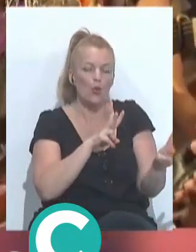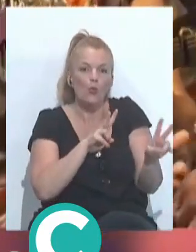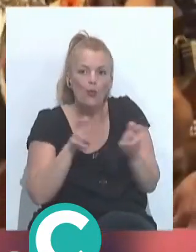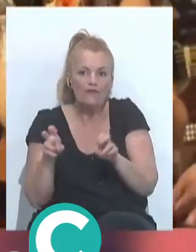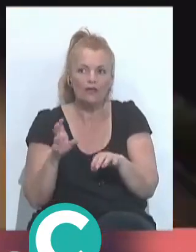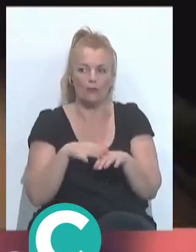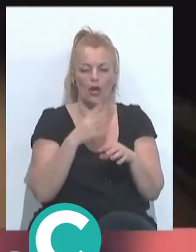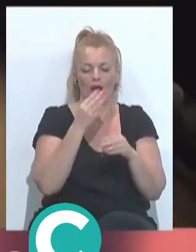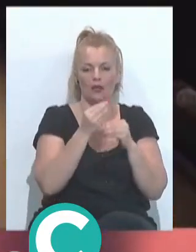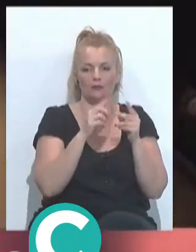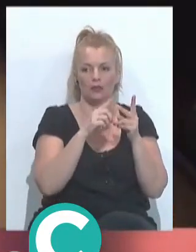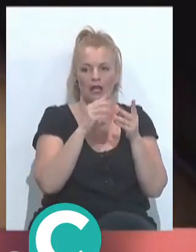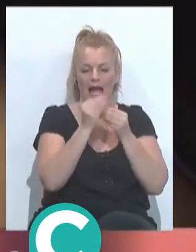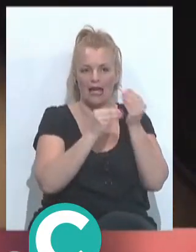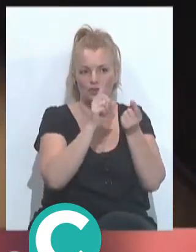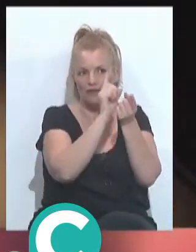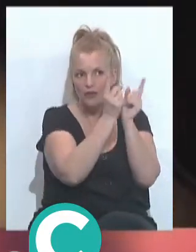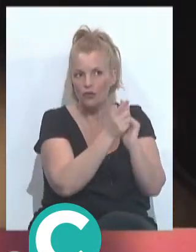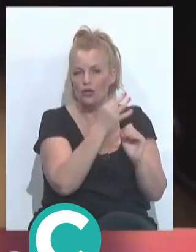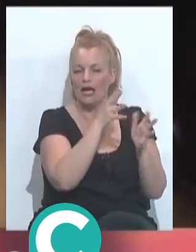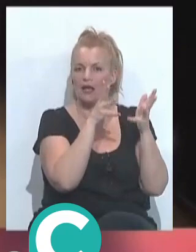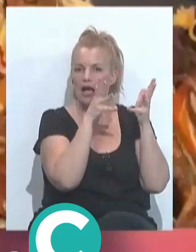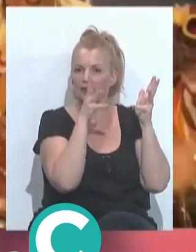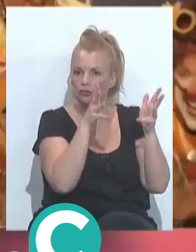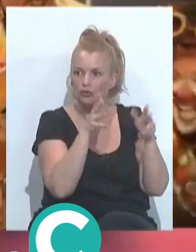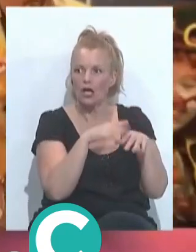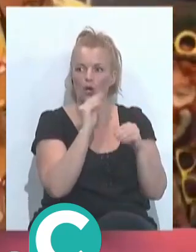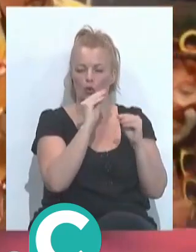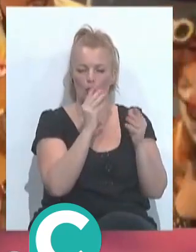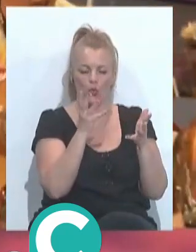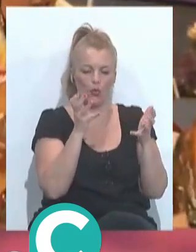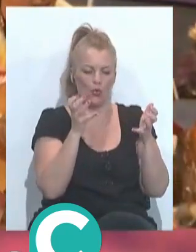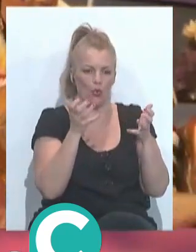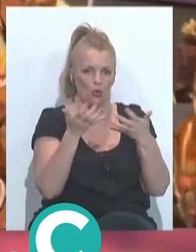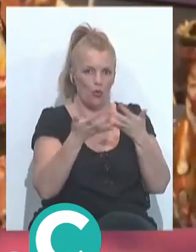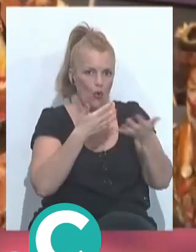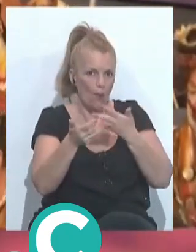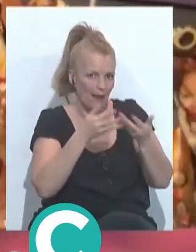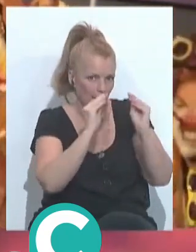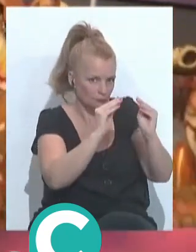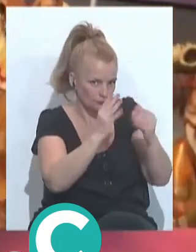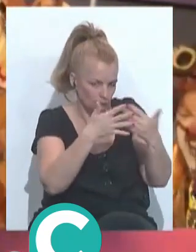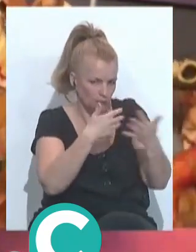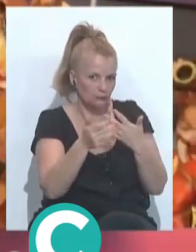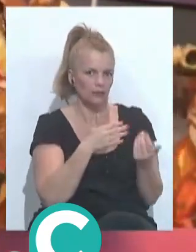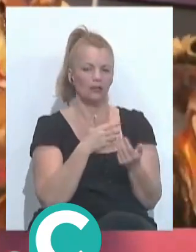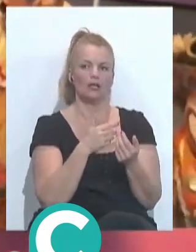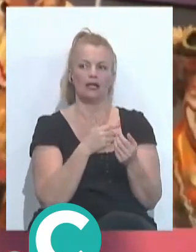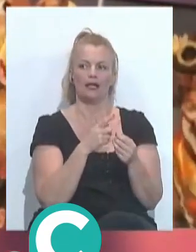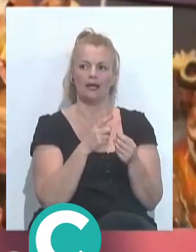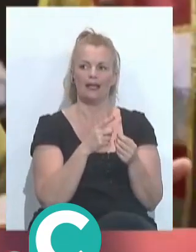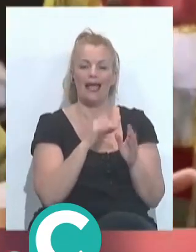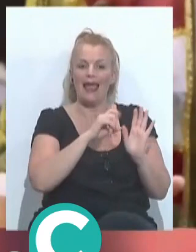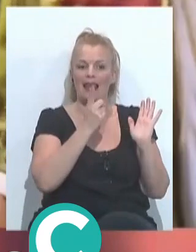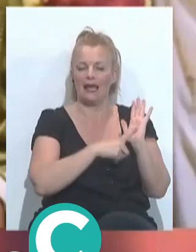por las hechos variaciones porque se ha asesorado y además siendo una obra suya si un porcentaje se modifica etcétera pues